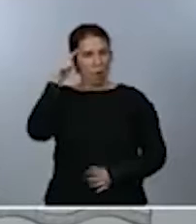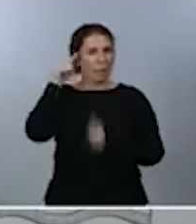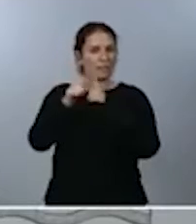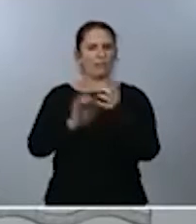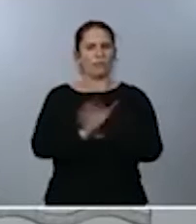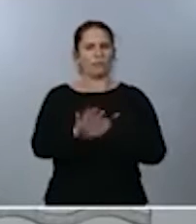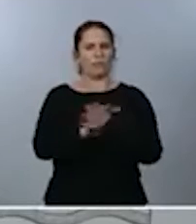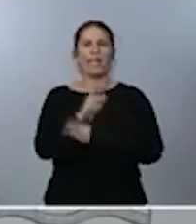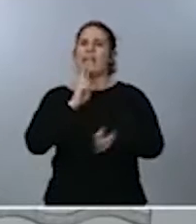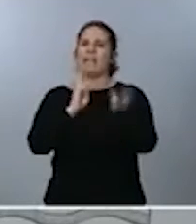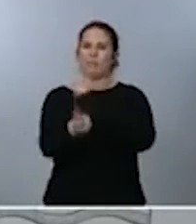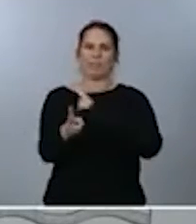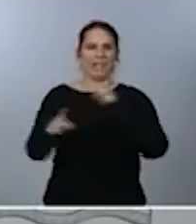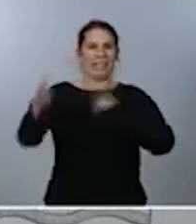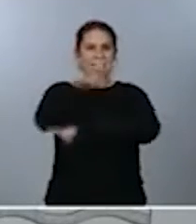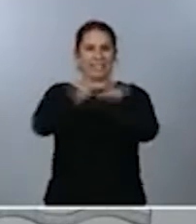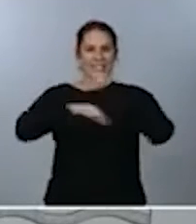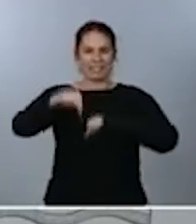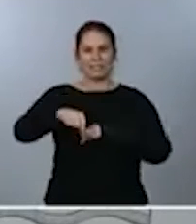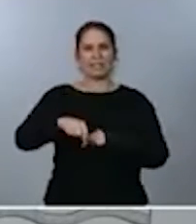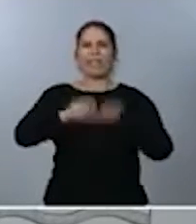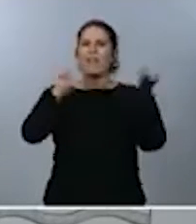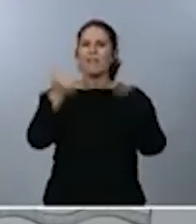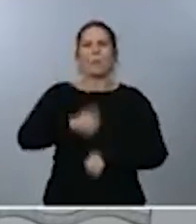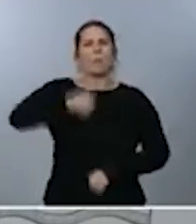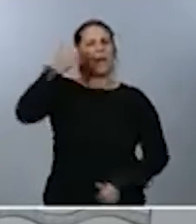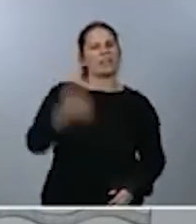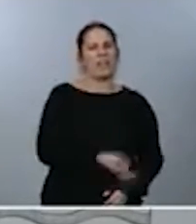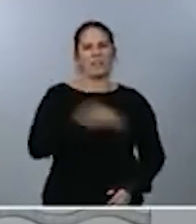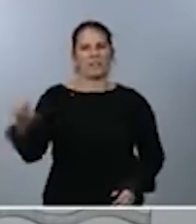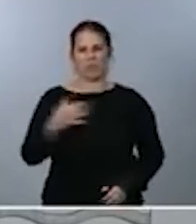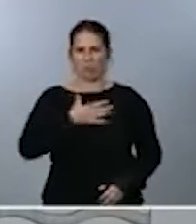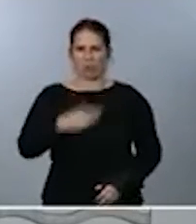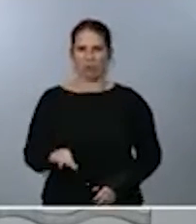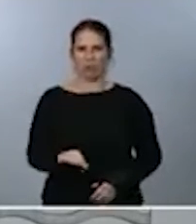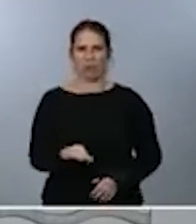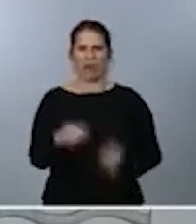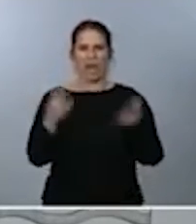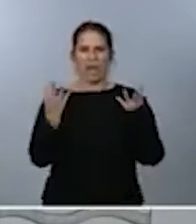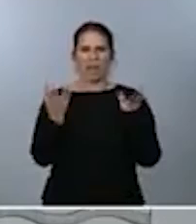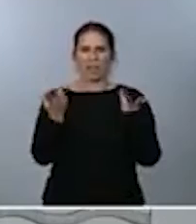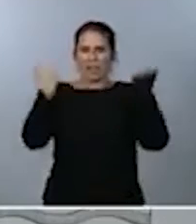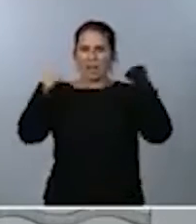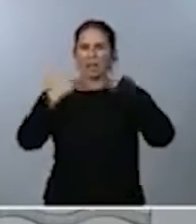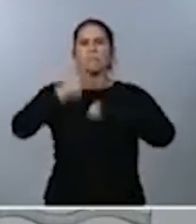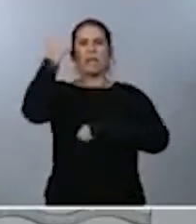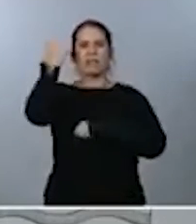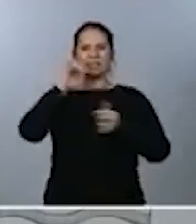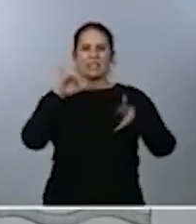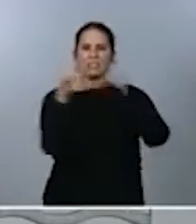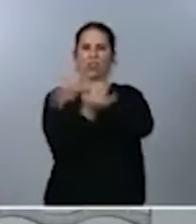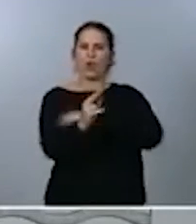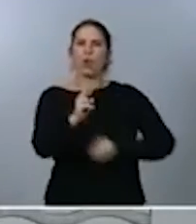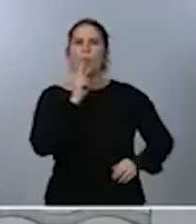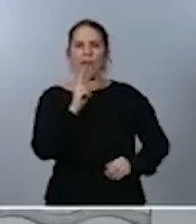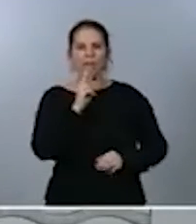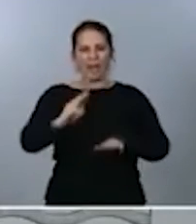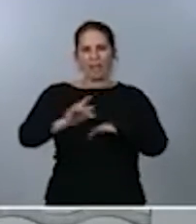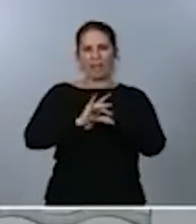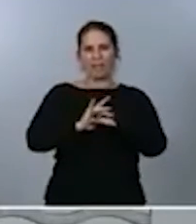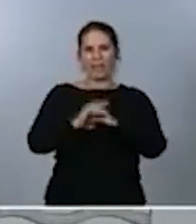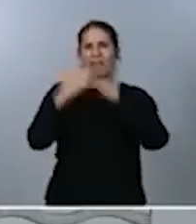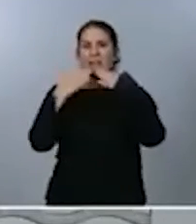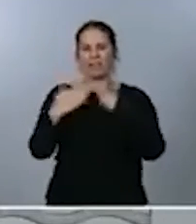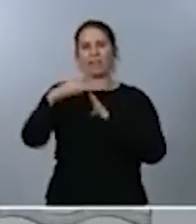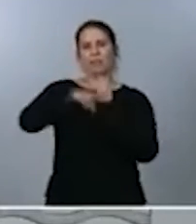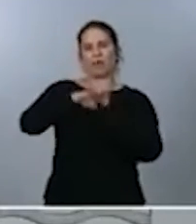a la crisis más eficiente posible y acelerar la transición verde, la transición digital, a través de programas estratégicos.